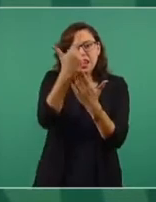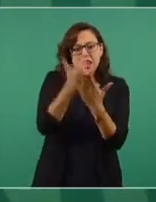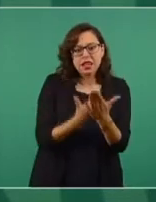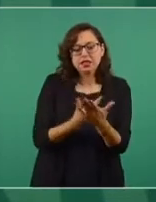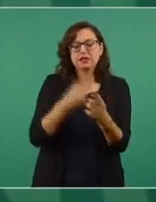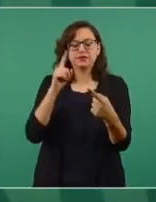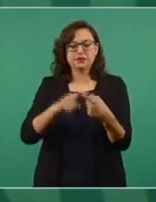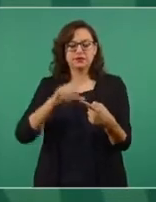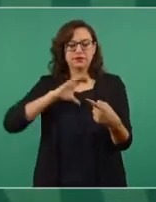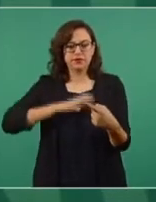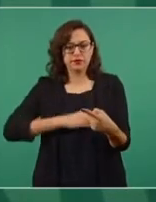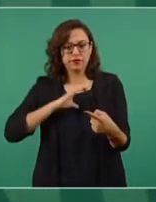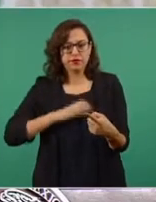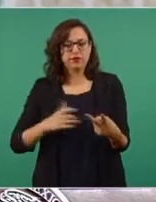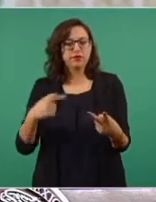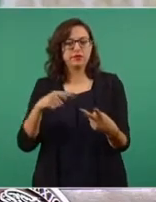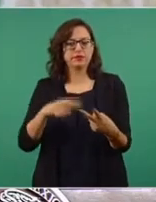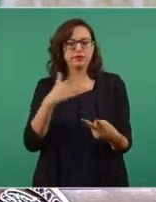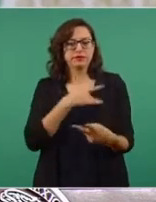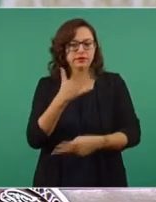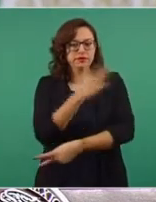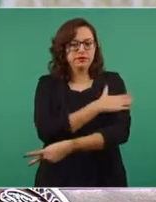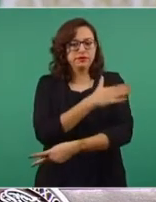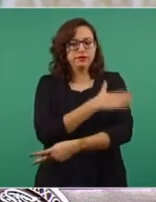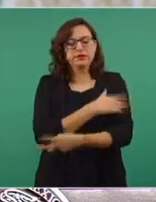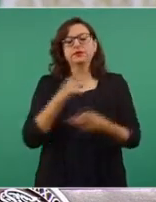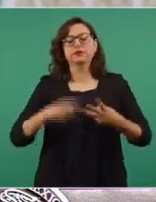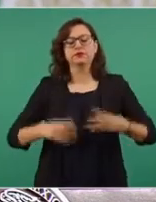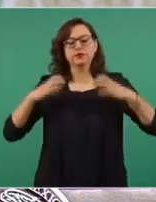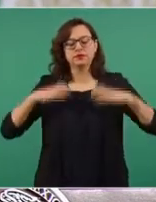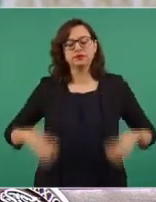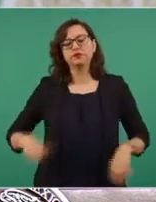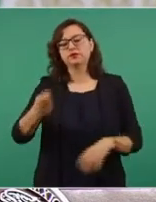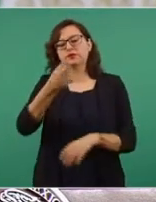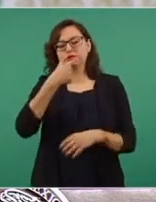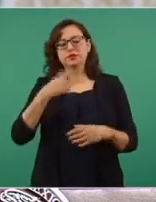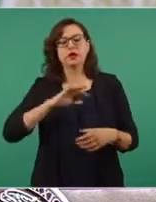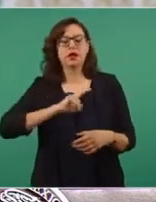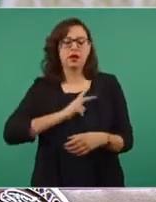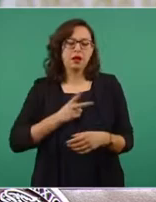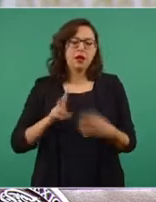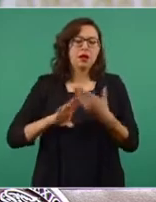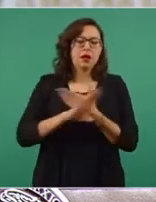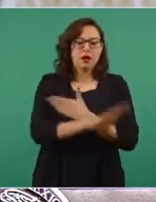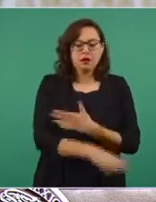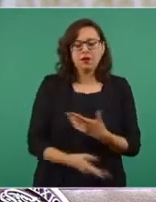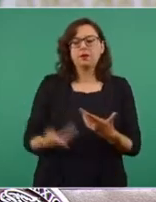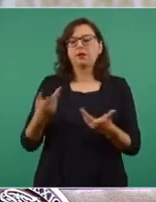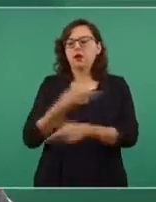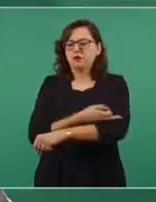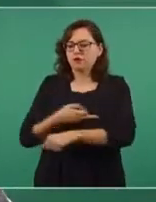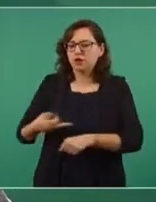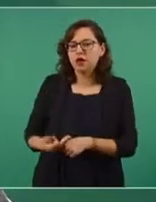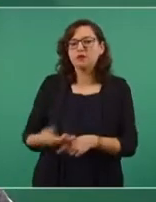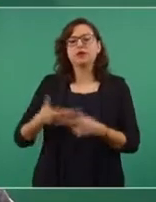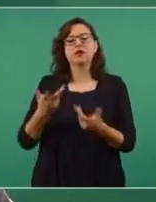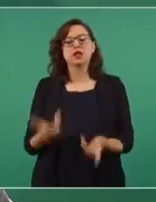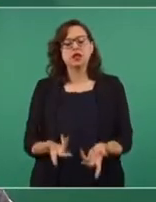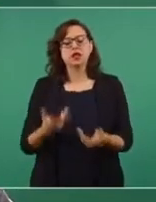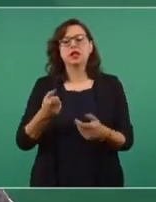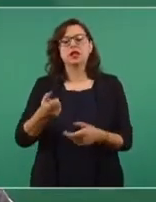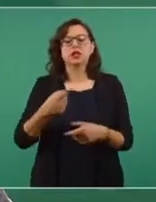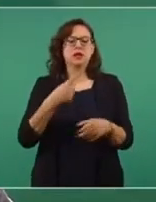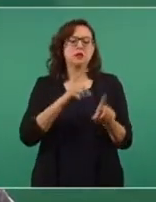oncológicos, cardiovasculares, metabólicos, antibióticos, planificación familiar, hematológicos, vacunas,